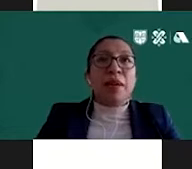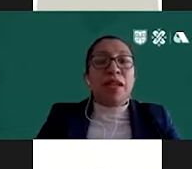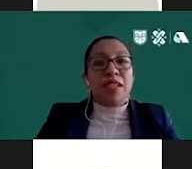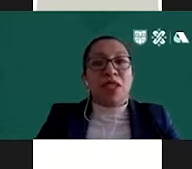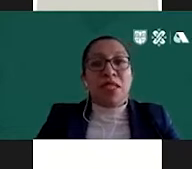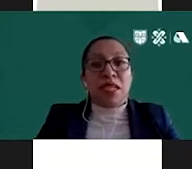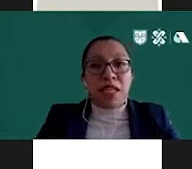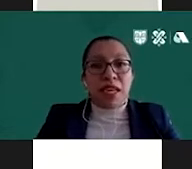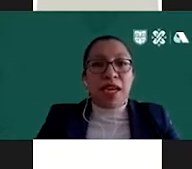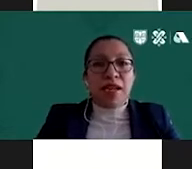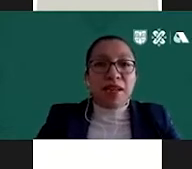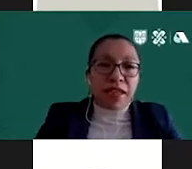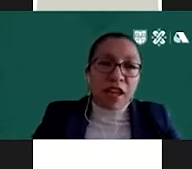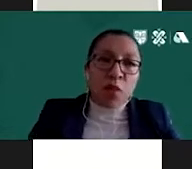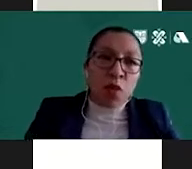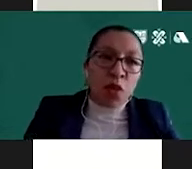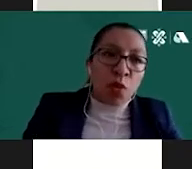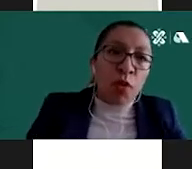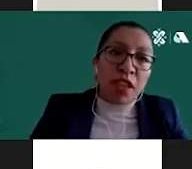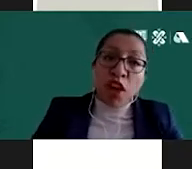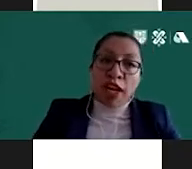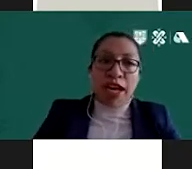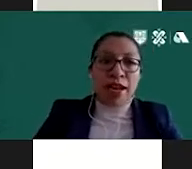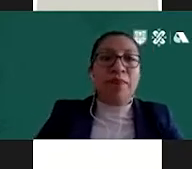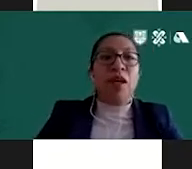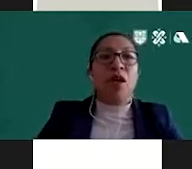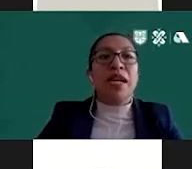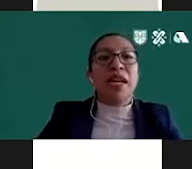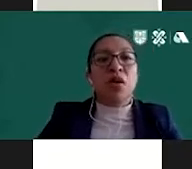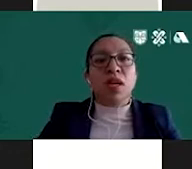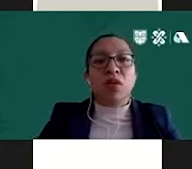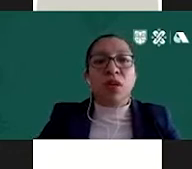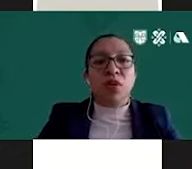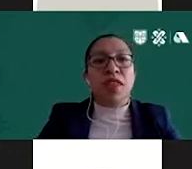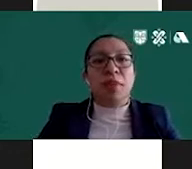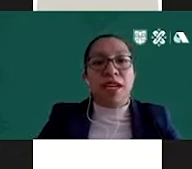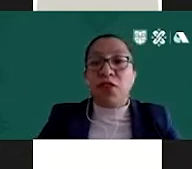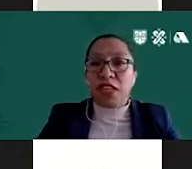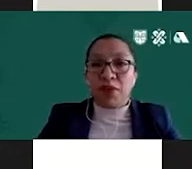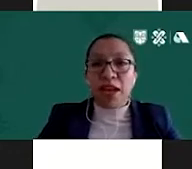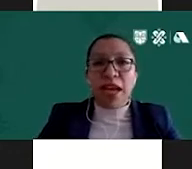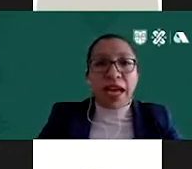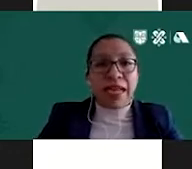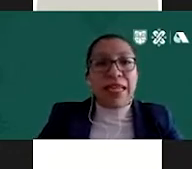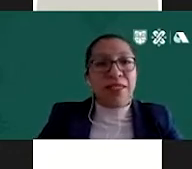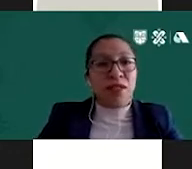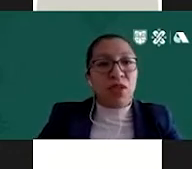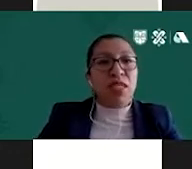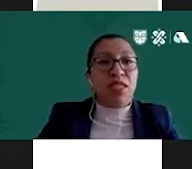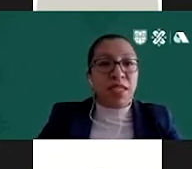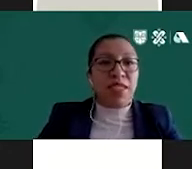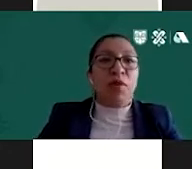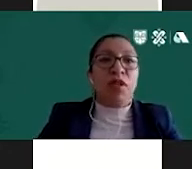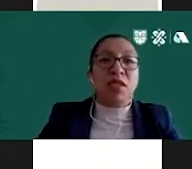Esta planeación estratégica tiene como objetivo general lograr que la Junta contribuya de manera efectiva a que las